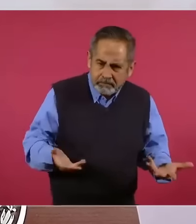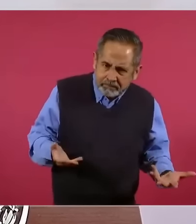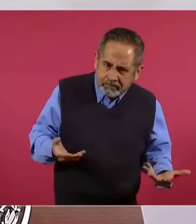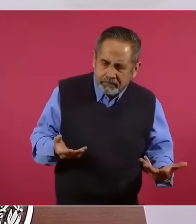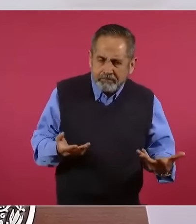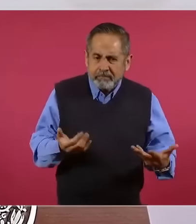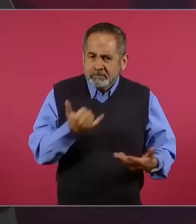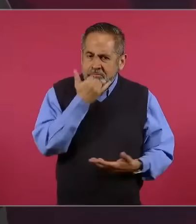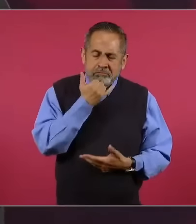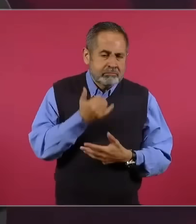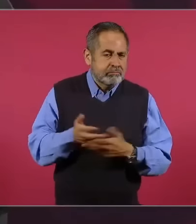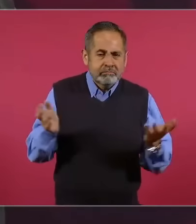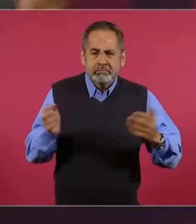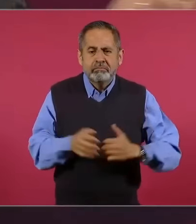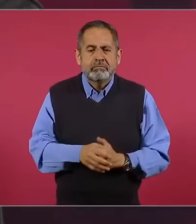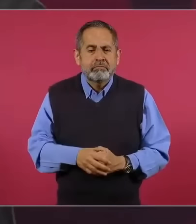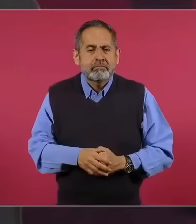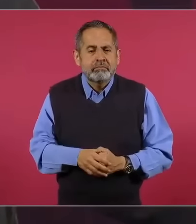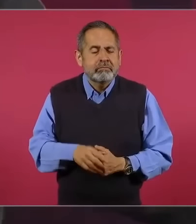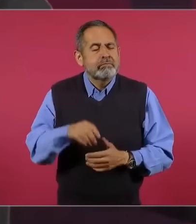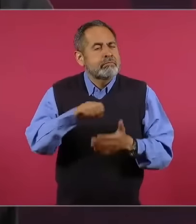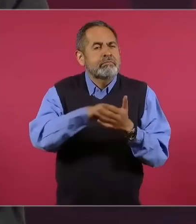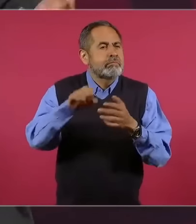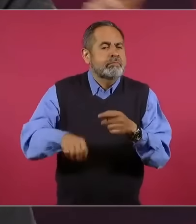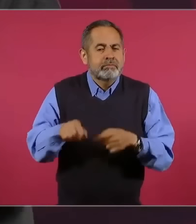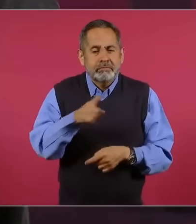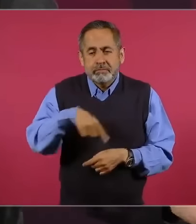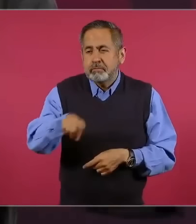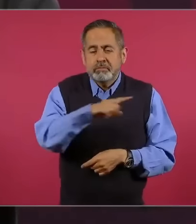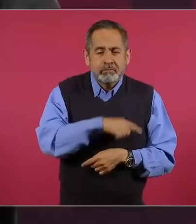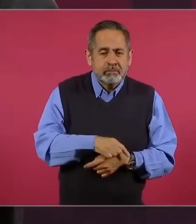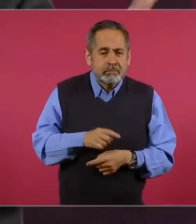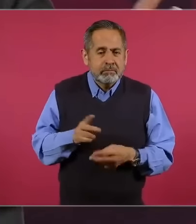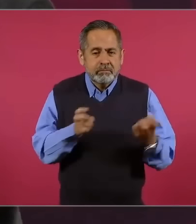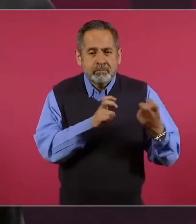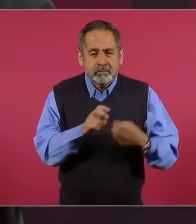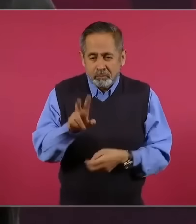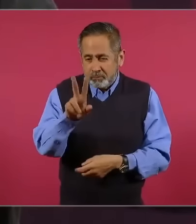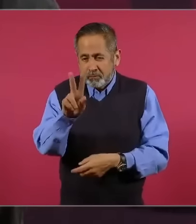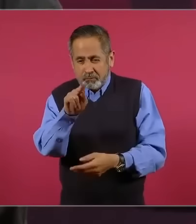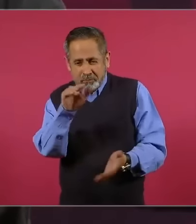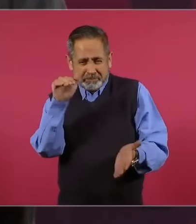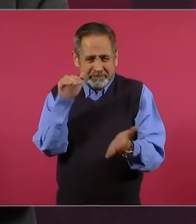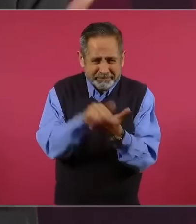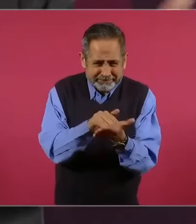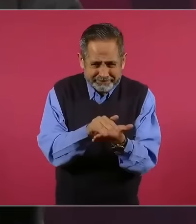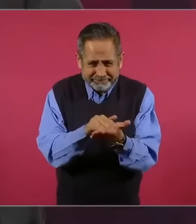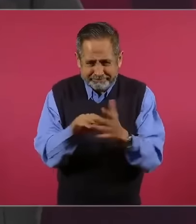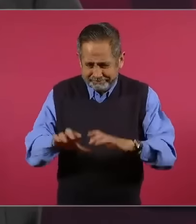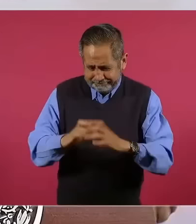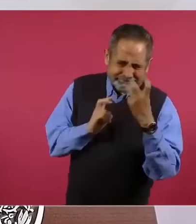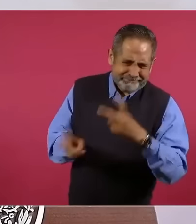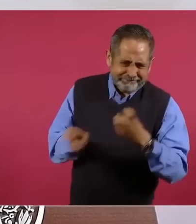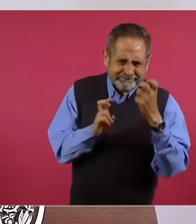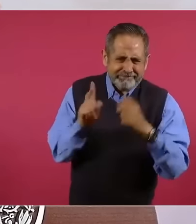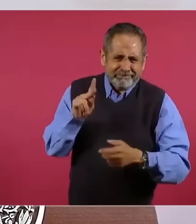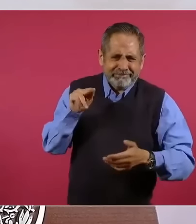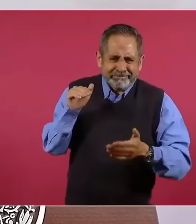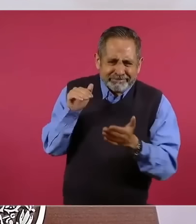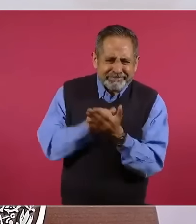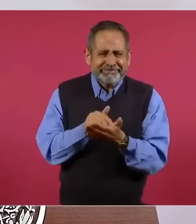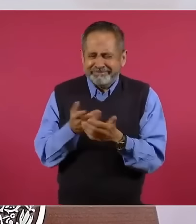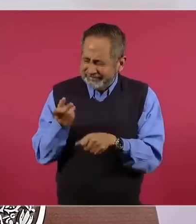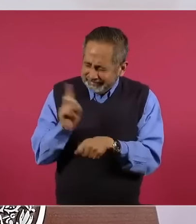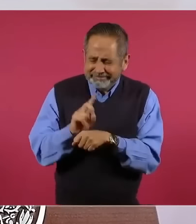representaba que se robaban 80 mil barriles diarios de combustibles. 80